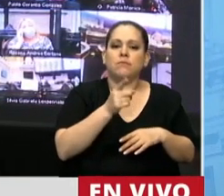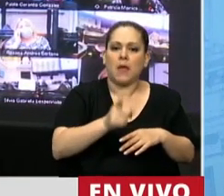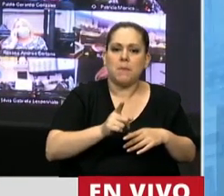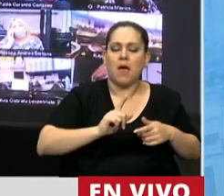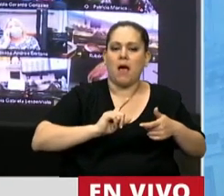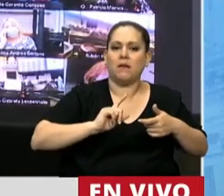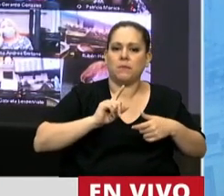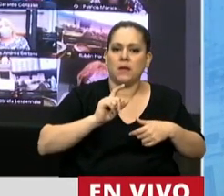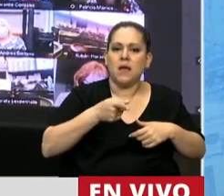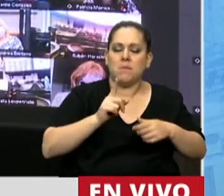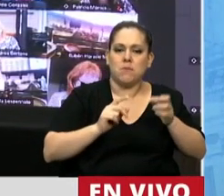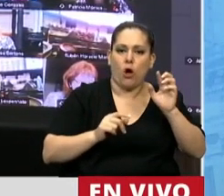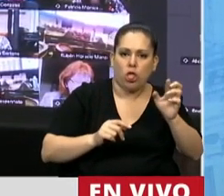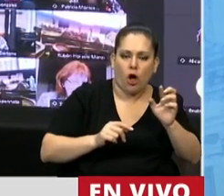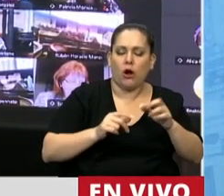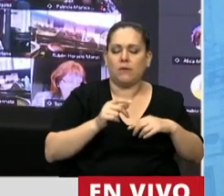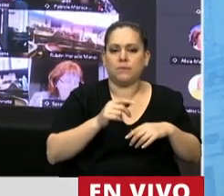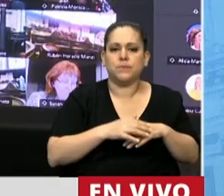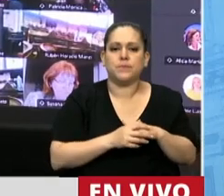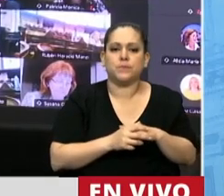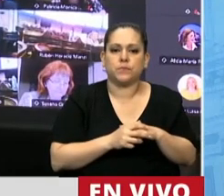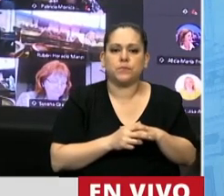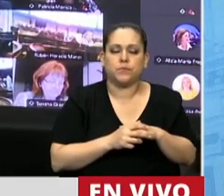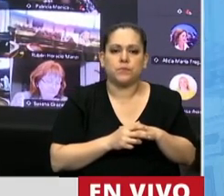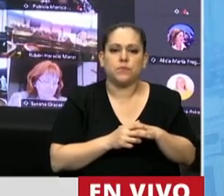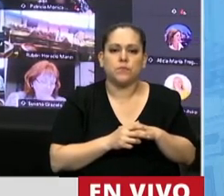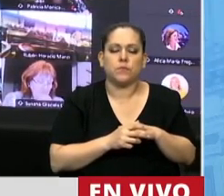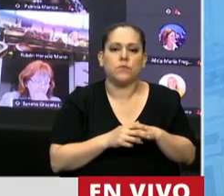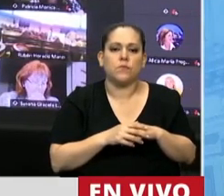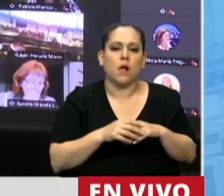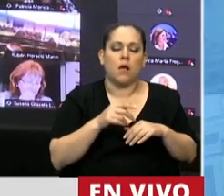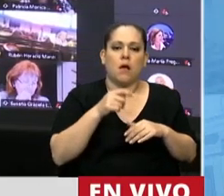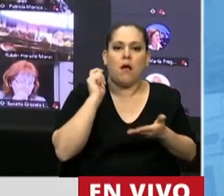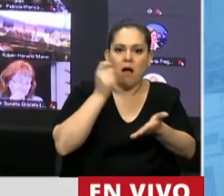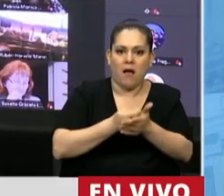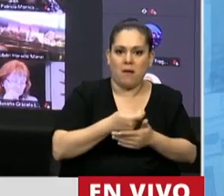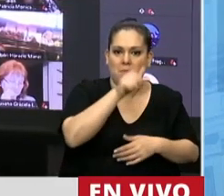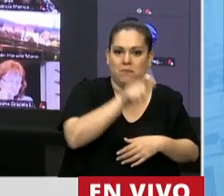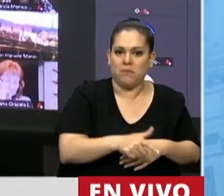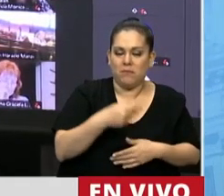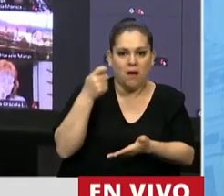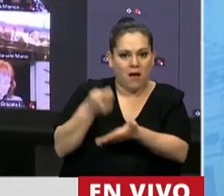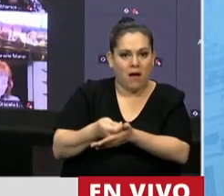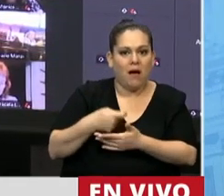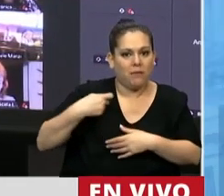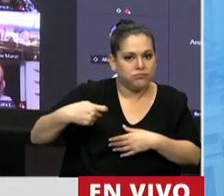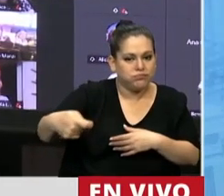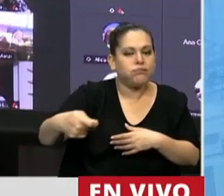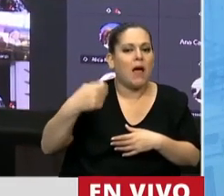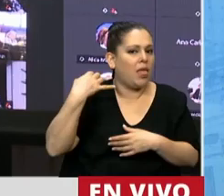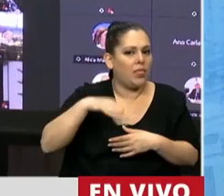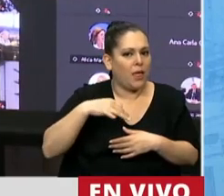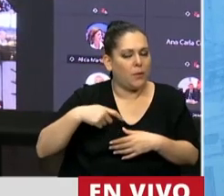y que la inflación no tornara irrisorio el monto que pagaba el alimentante, pero a su vez también establecía la